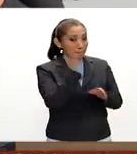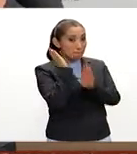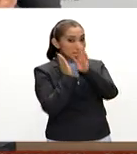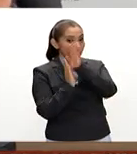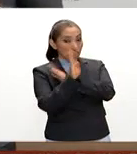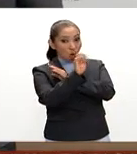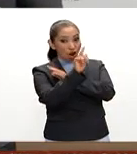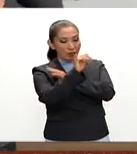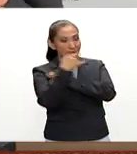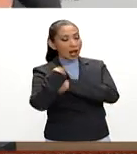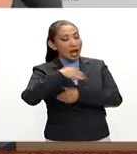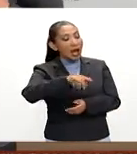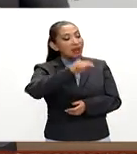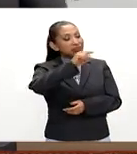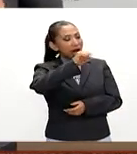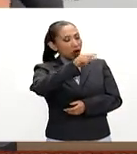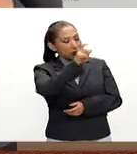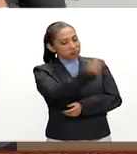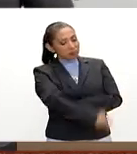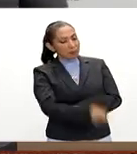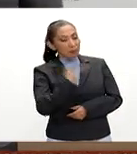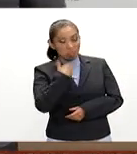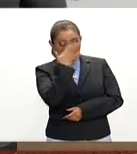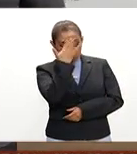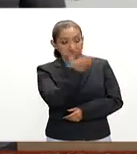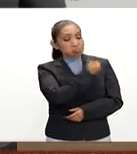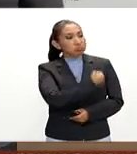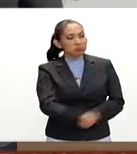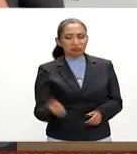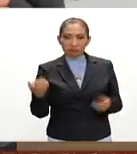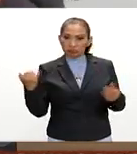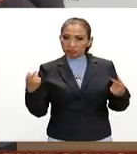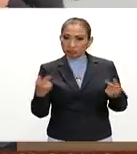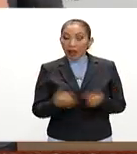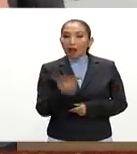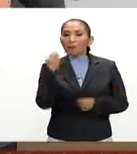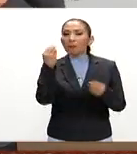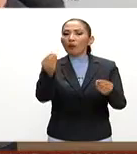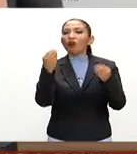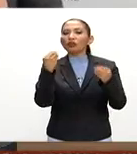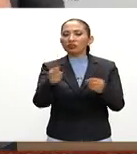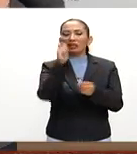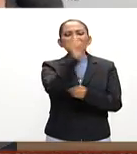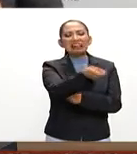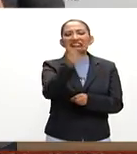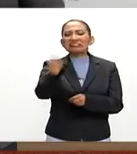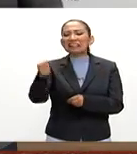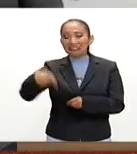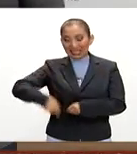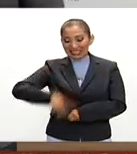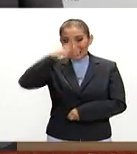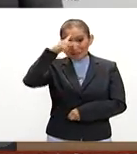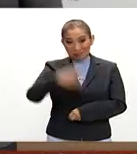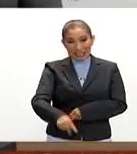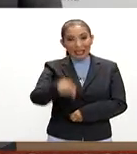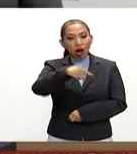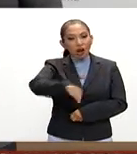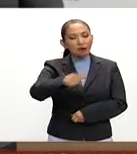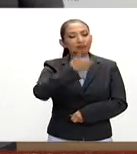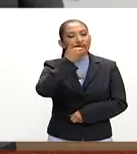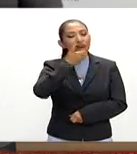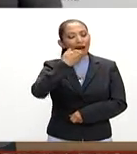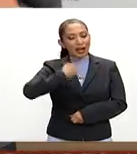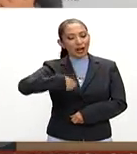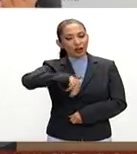alguien taco es una persona muy capaz de hacer las cosas con muchísimas representaciones en nuestro país y muy típico